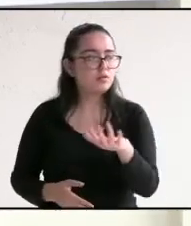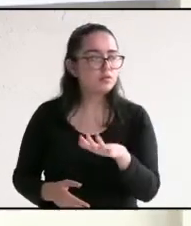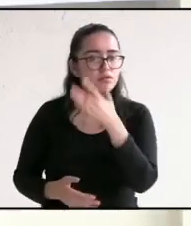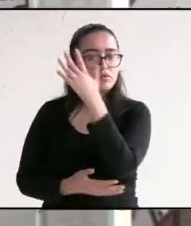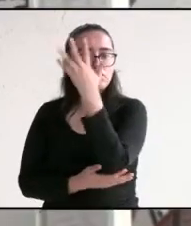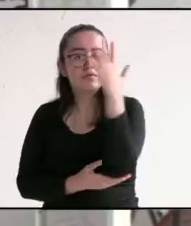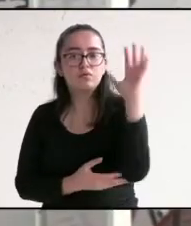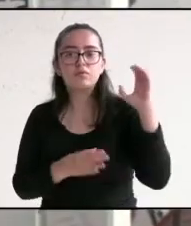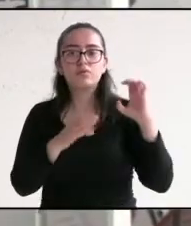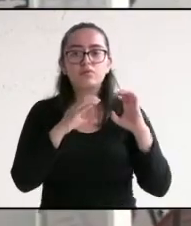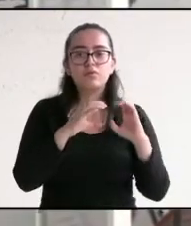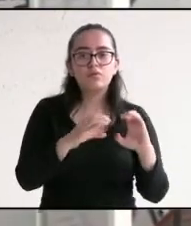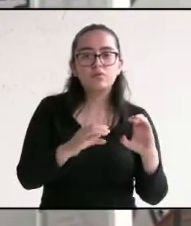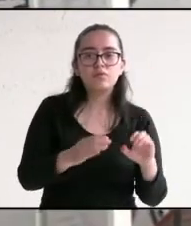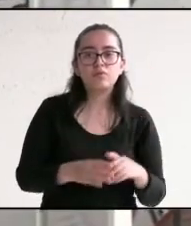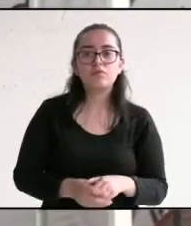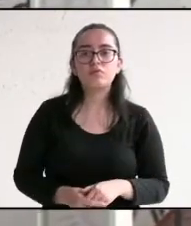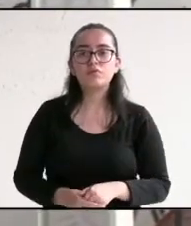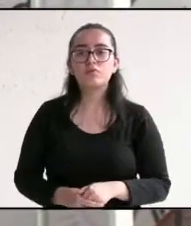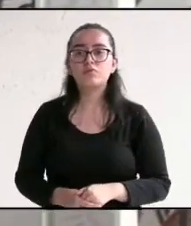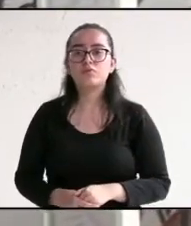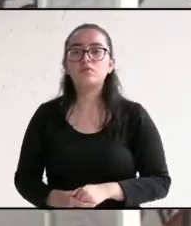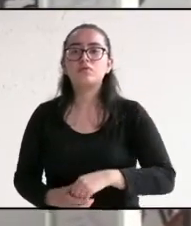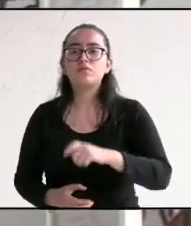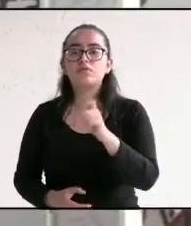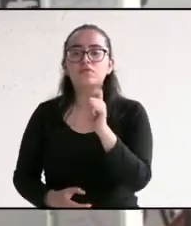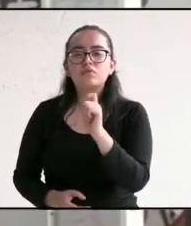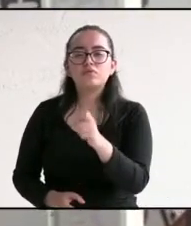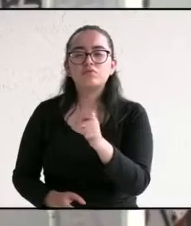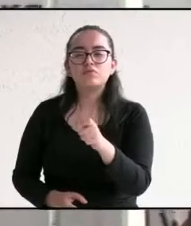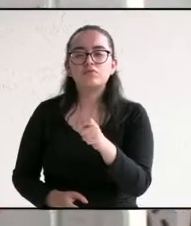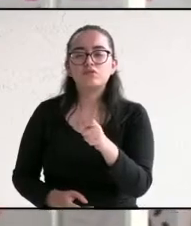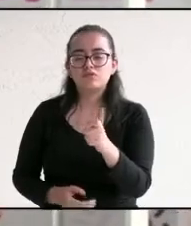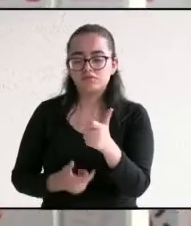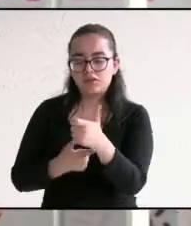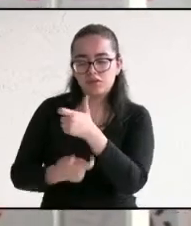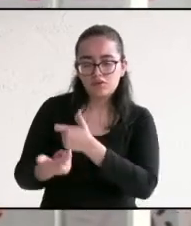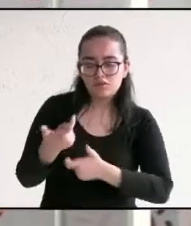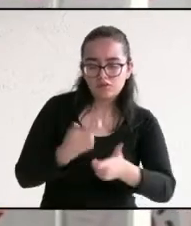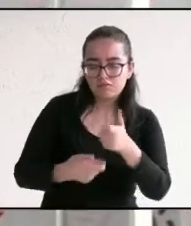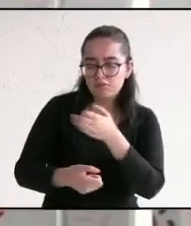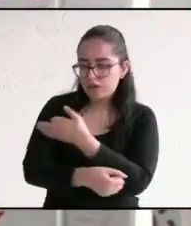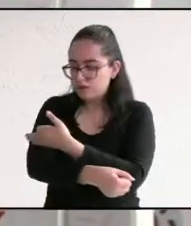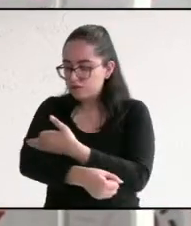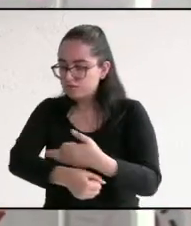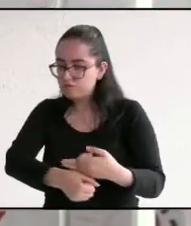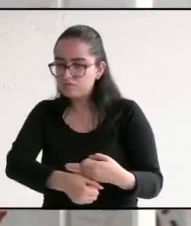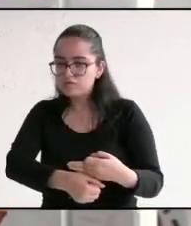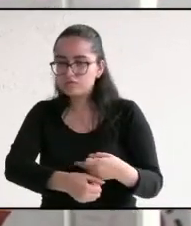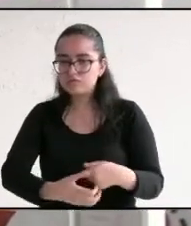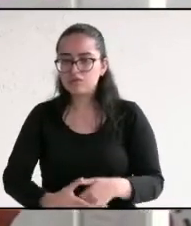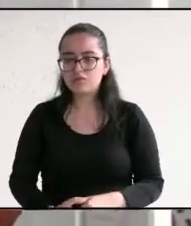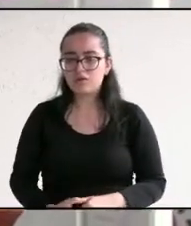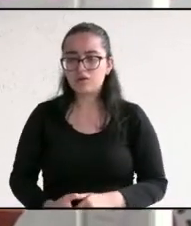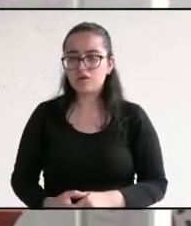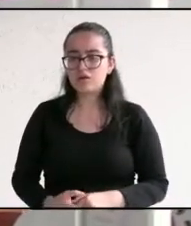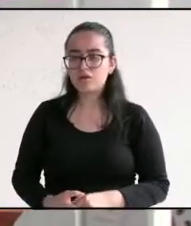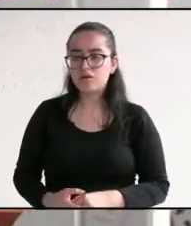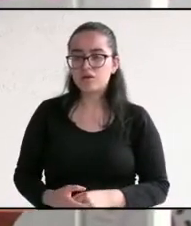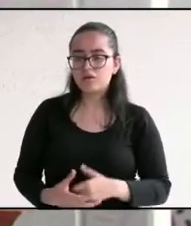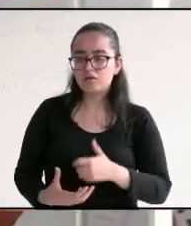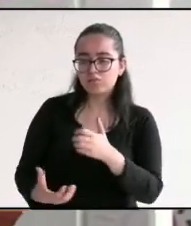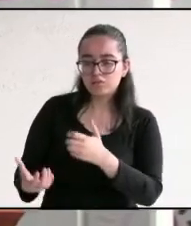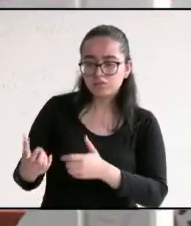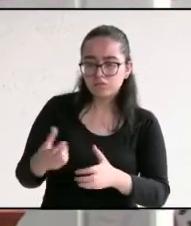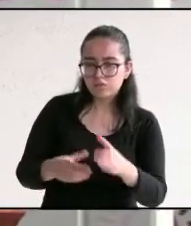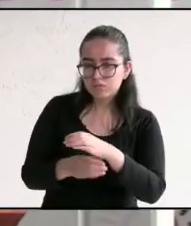Hablar de desarrollo sustentable es hablar de la mejor en la economía familiar, la optimización de los recursos para el progreso de